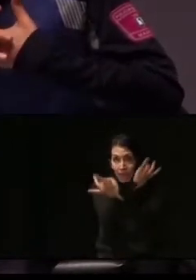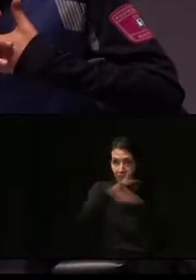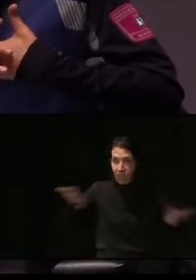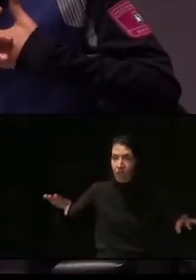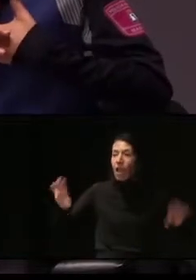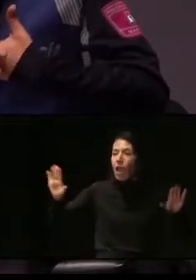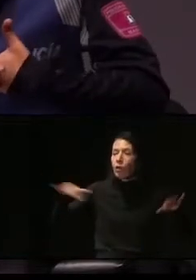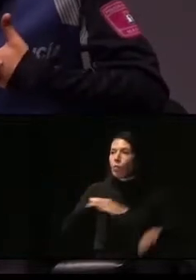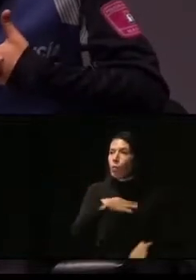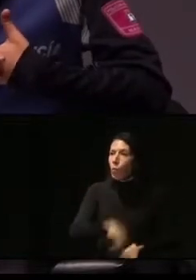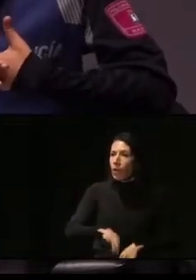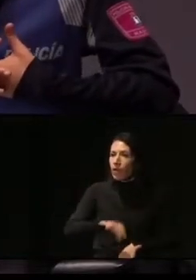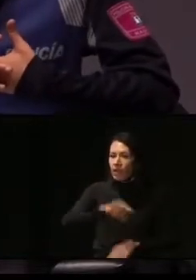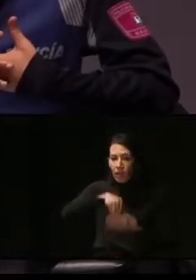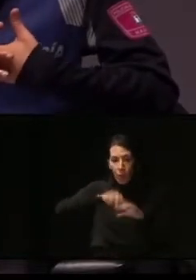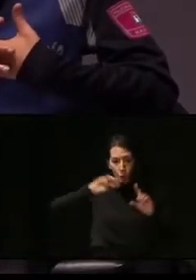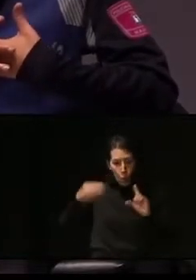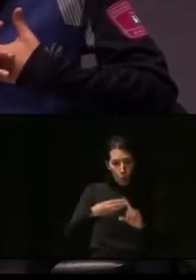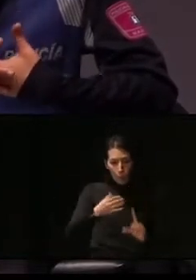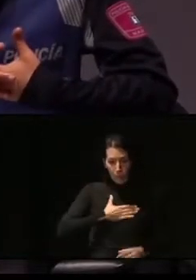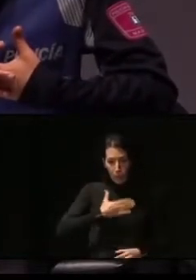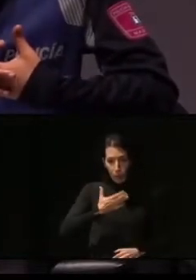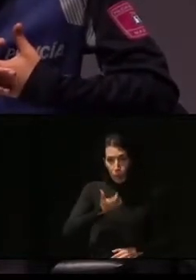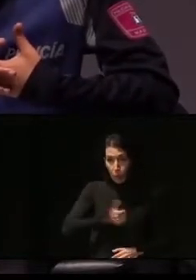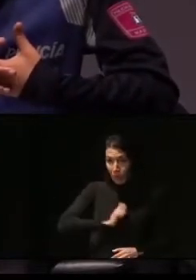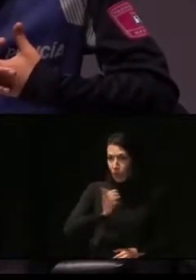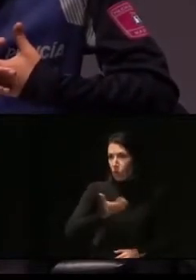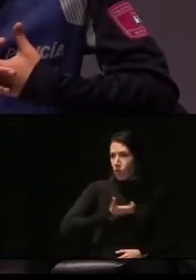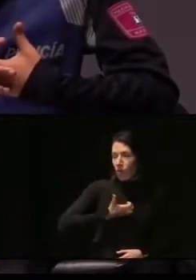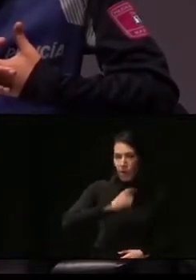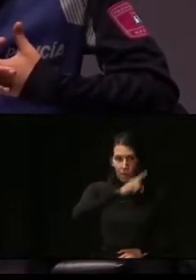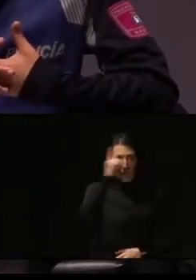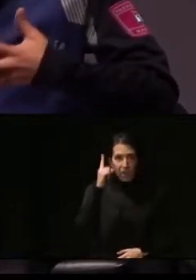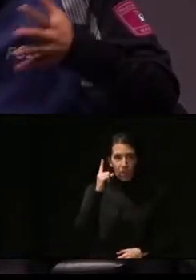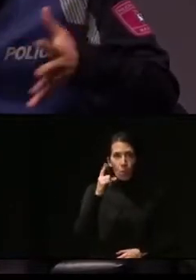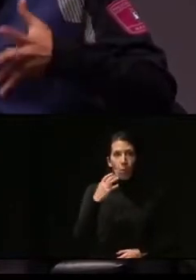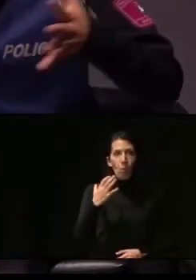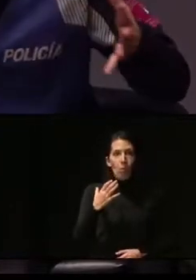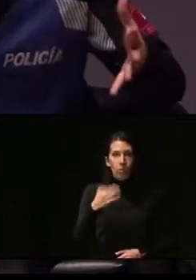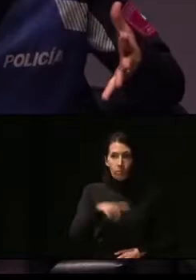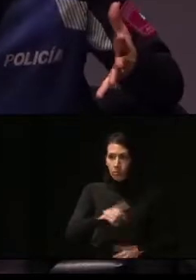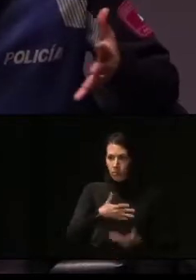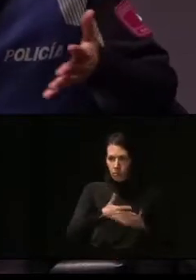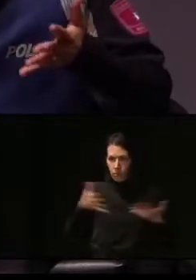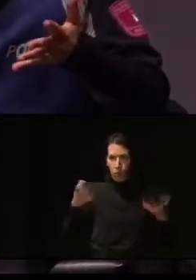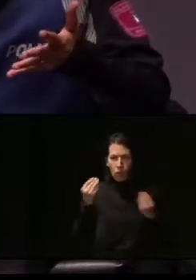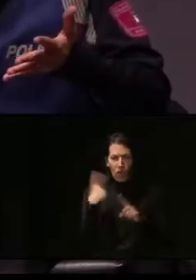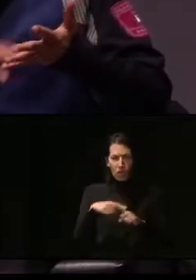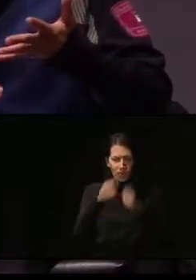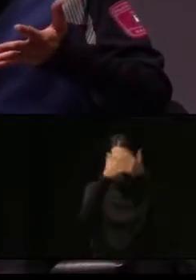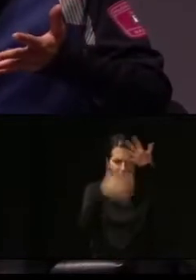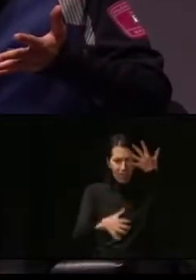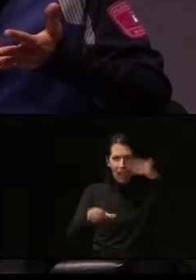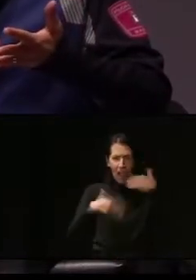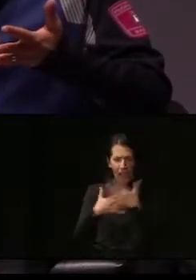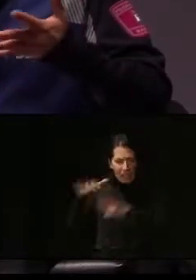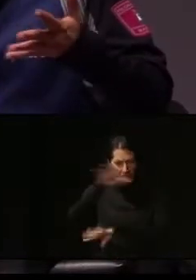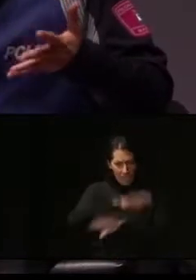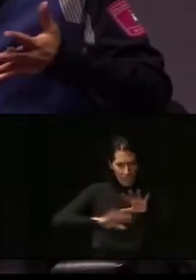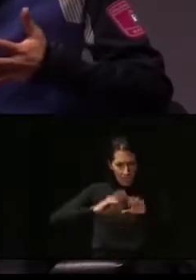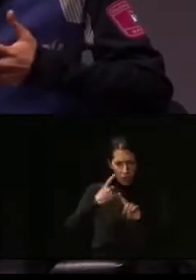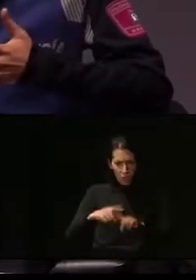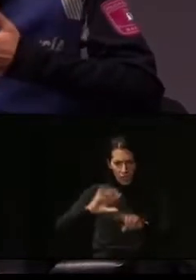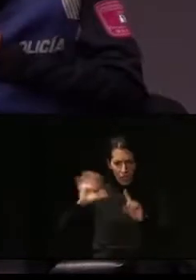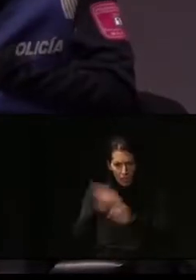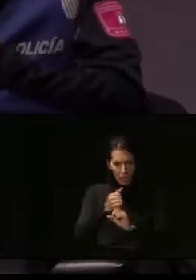quizás en el propio portal de Policía Municipal de Madrid, que es muy amplio y cuesta encontrar el contenido,